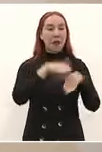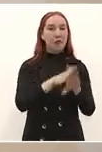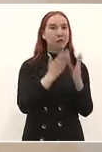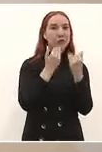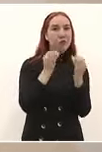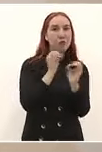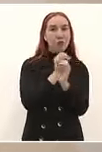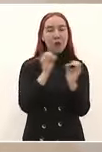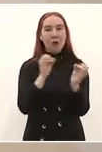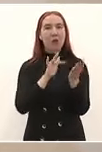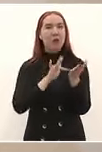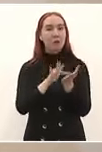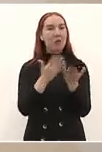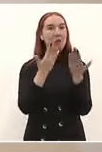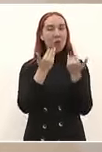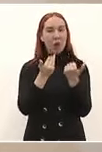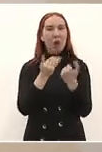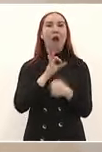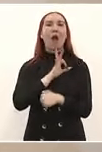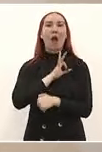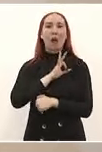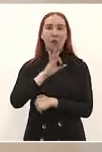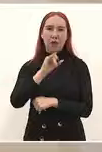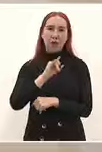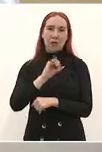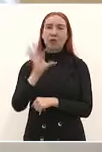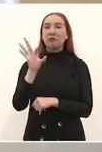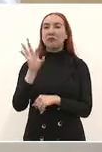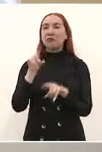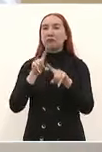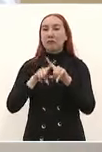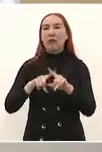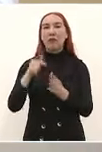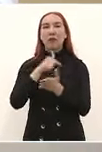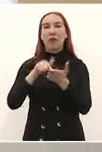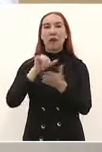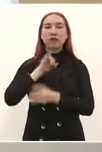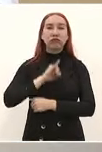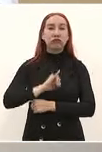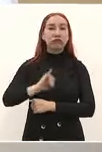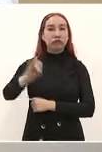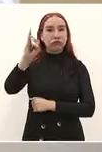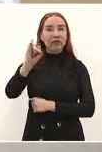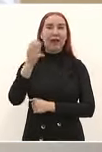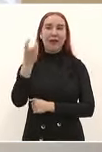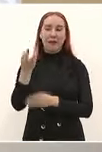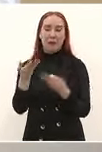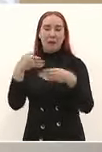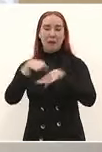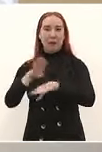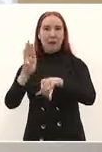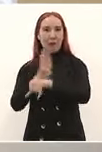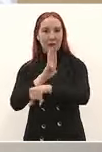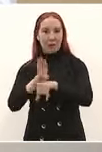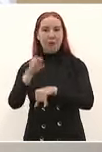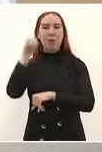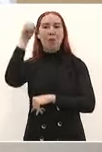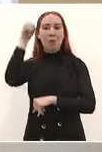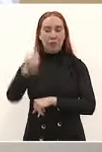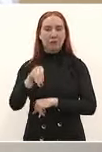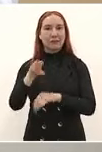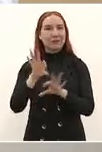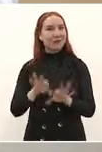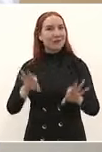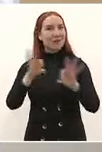muy importante vamos ahí donde nadie antes iba el banco del bienestar es ya una realidad y con mucho orgullo